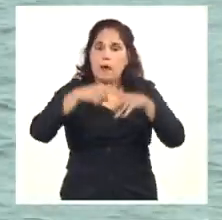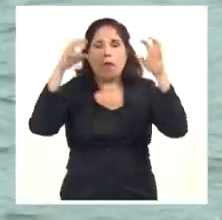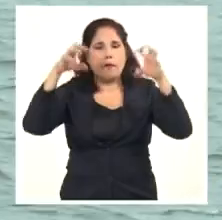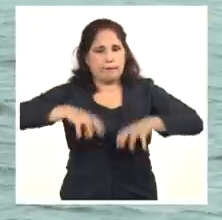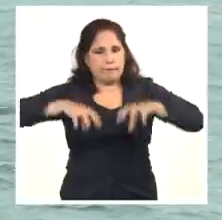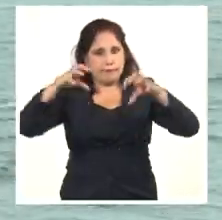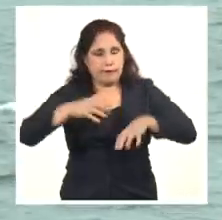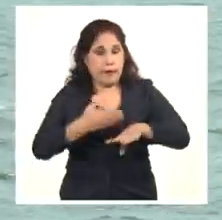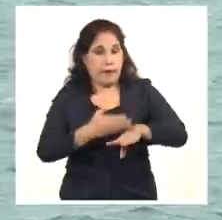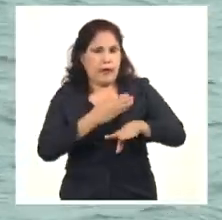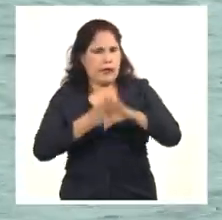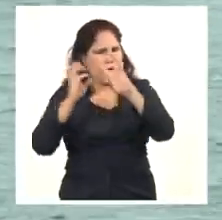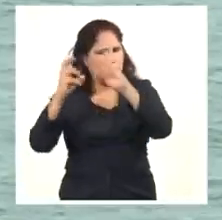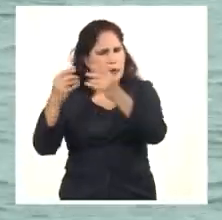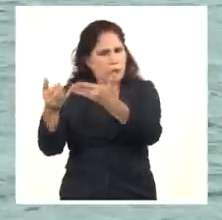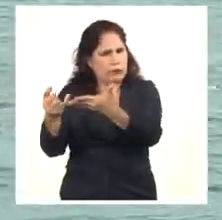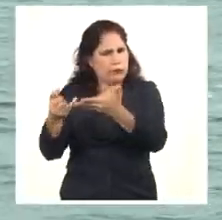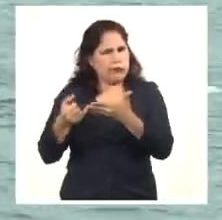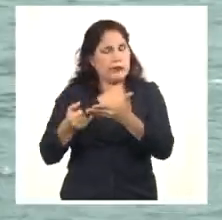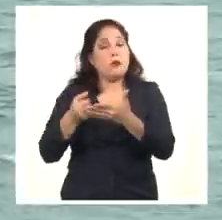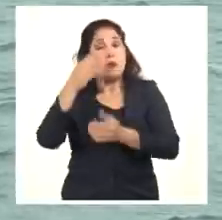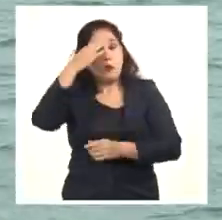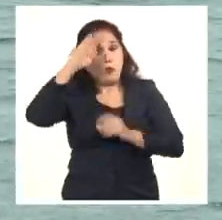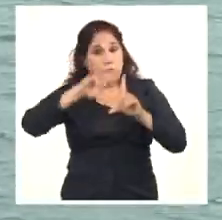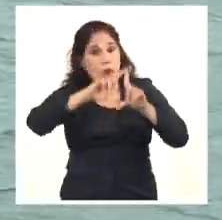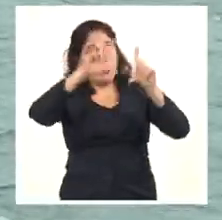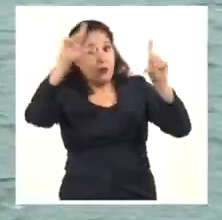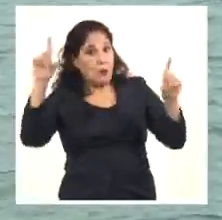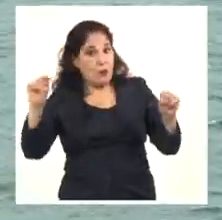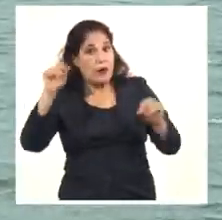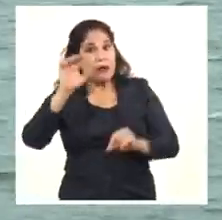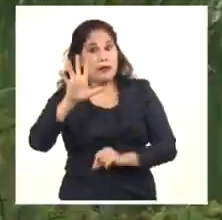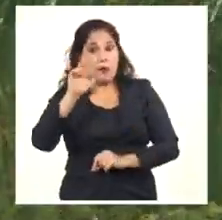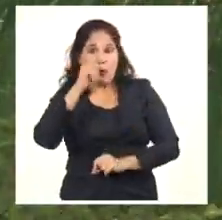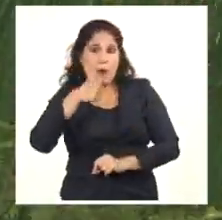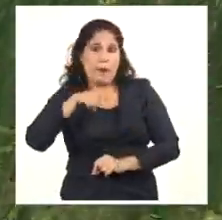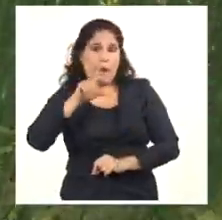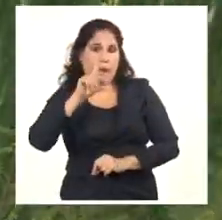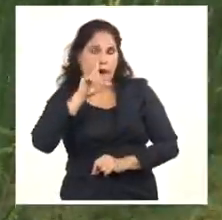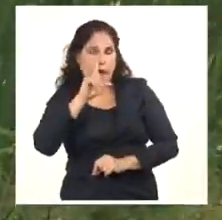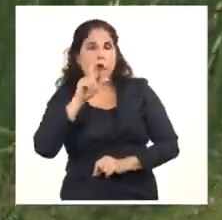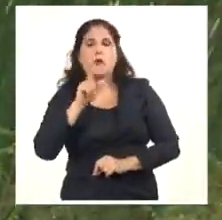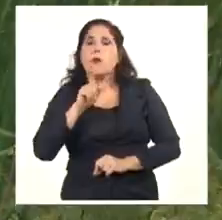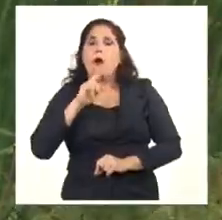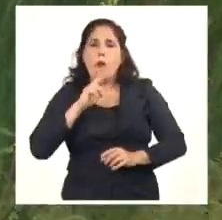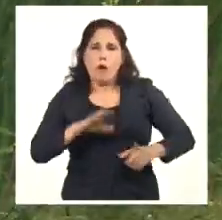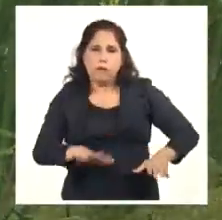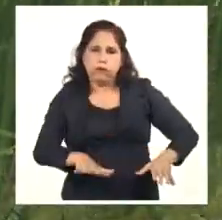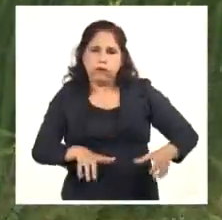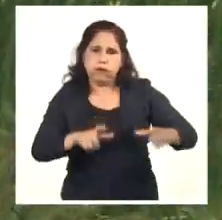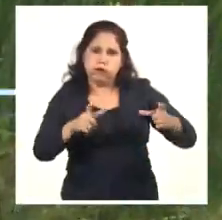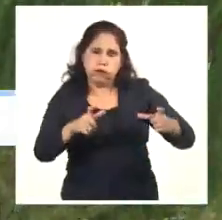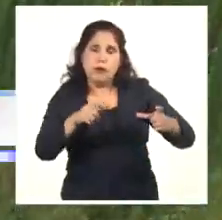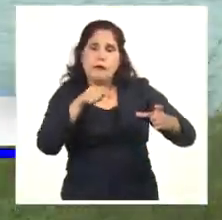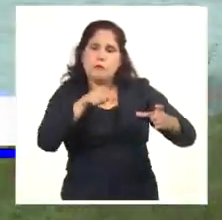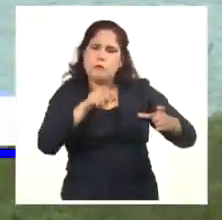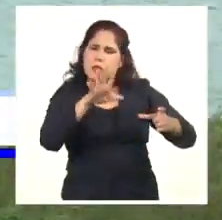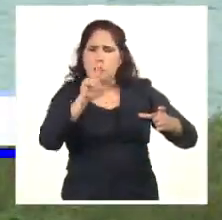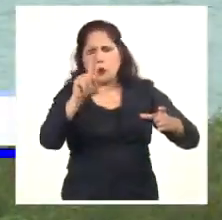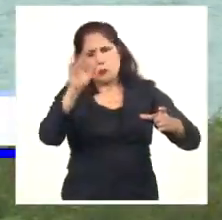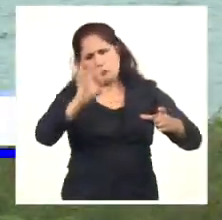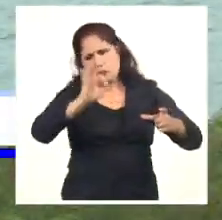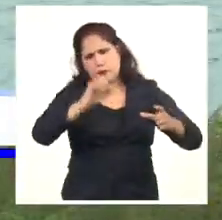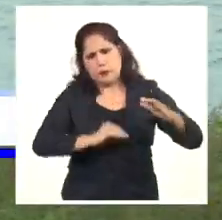preliminares señalan que el país amaneció este 5 de junio, con sus embalses al 51%